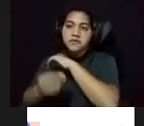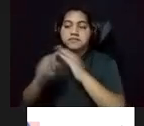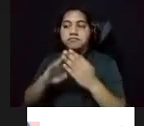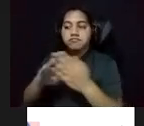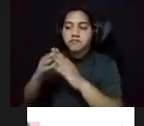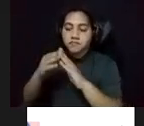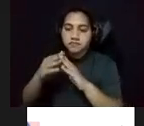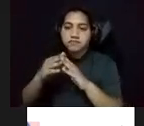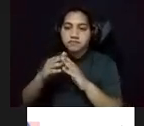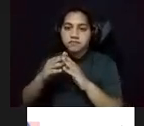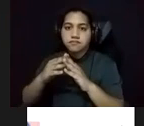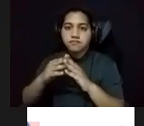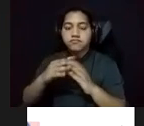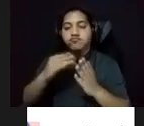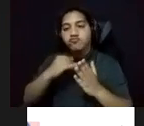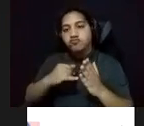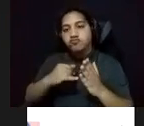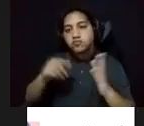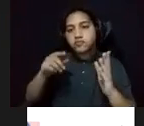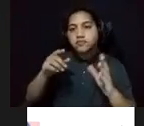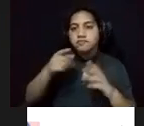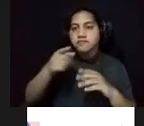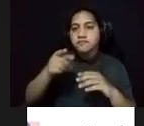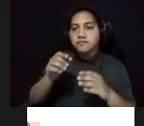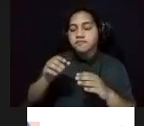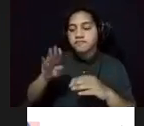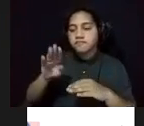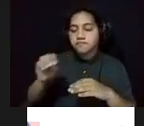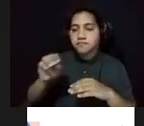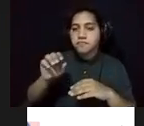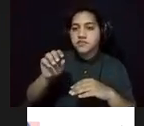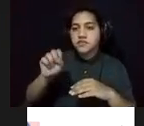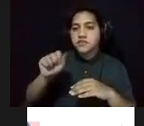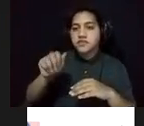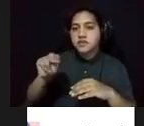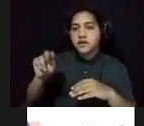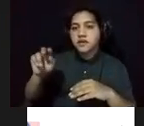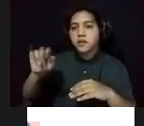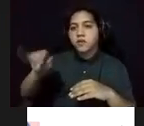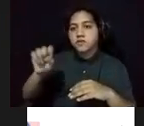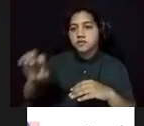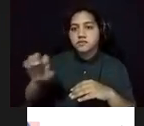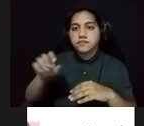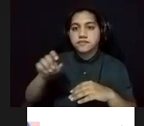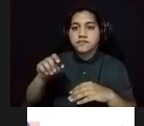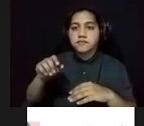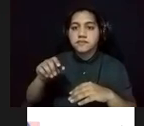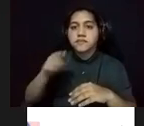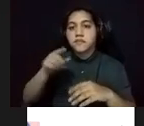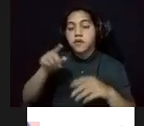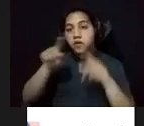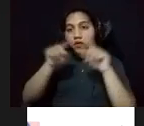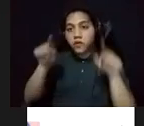En la obra, la barriada San José es el escenario. Referente al cuadro Goyita, nos